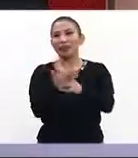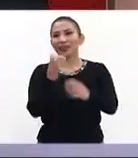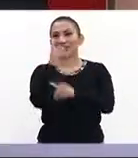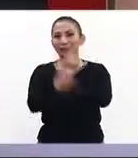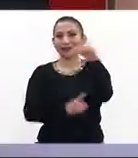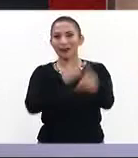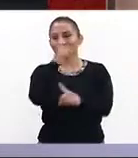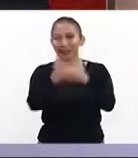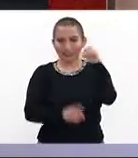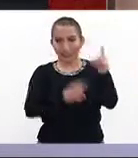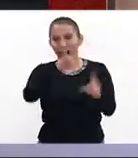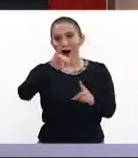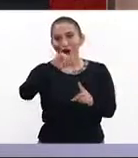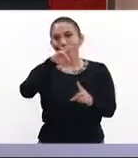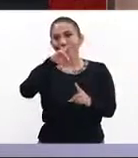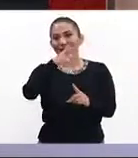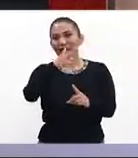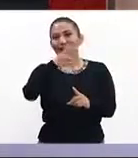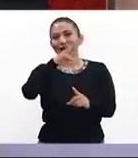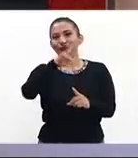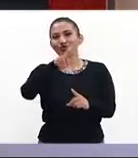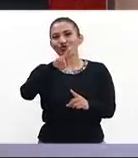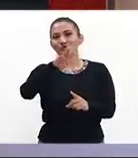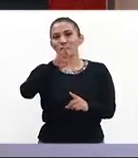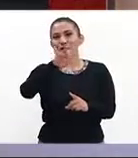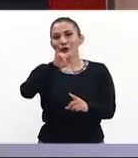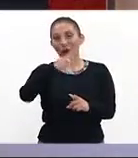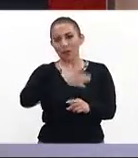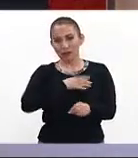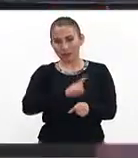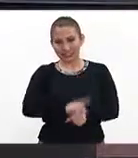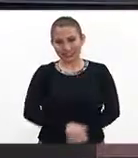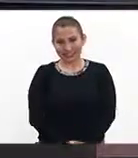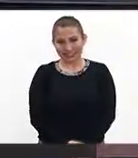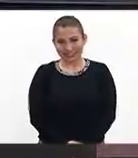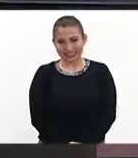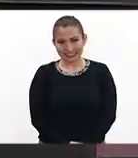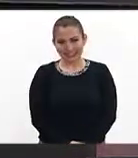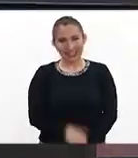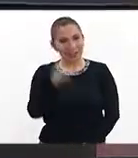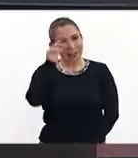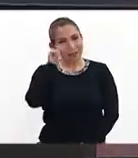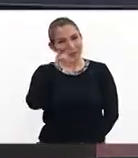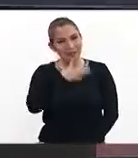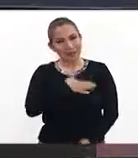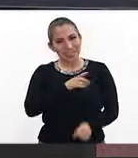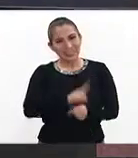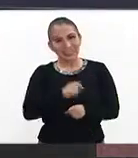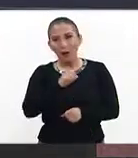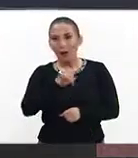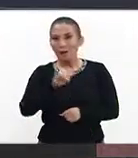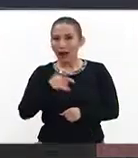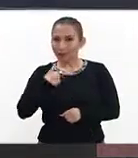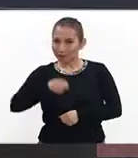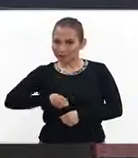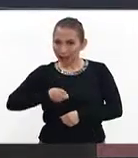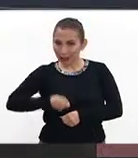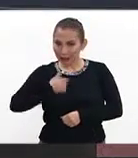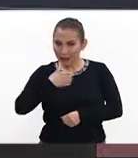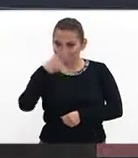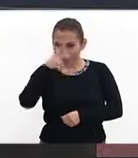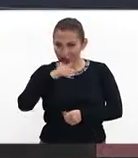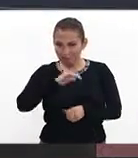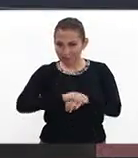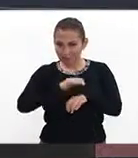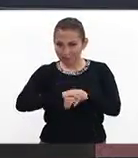de los deportes, Jorge Rubio, Jorge, muy buenos días, también para ti. ¿Qué tal, Pati? Muy buenos días, Omar, qué gusto saludarlos, amigos de